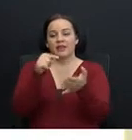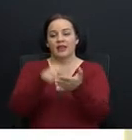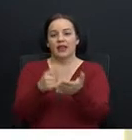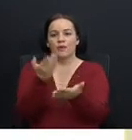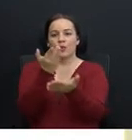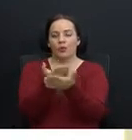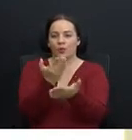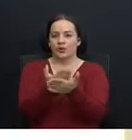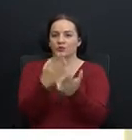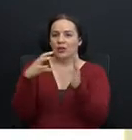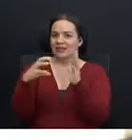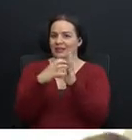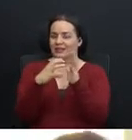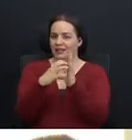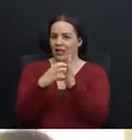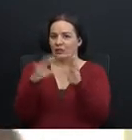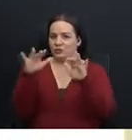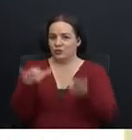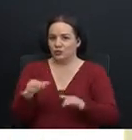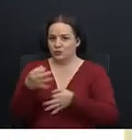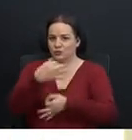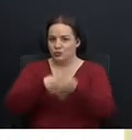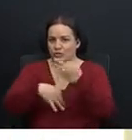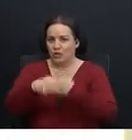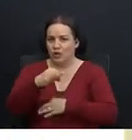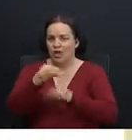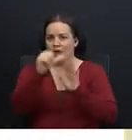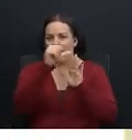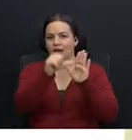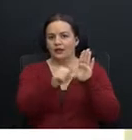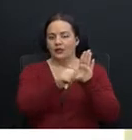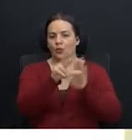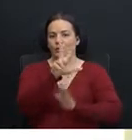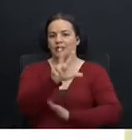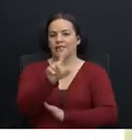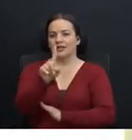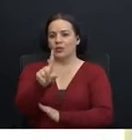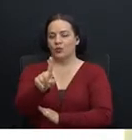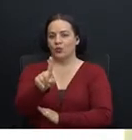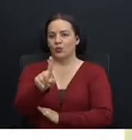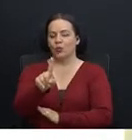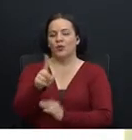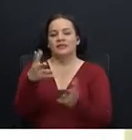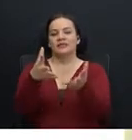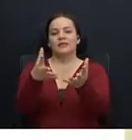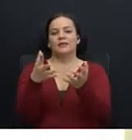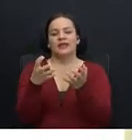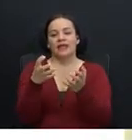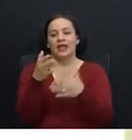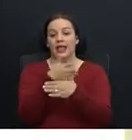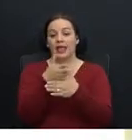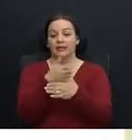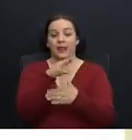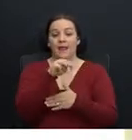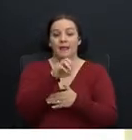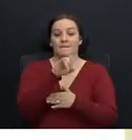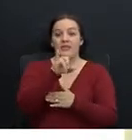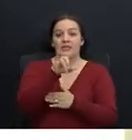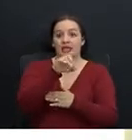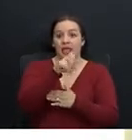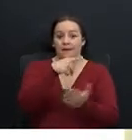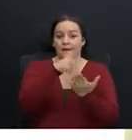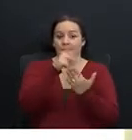del texto sustitutivo en su artículo 31, se pretende que entre el Mideplan y el